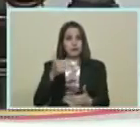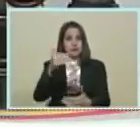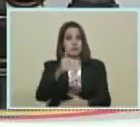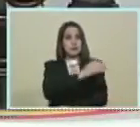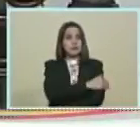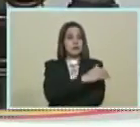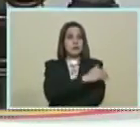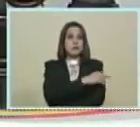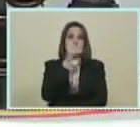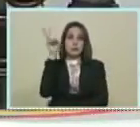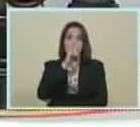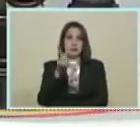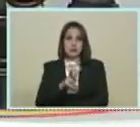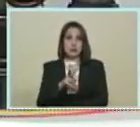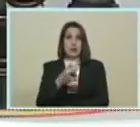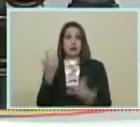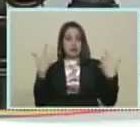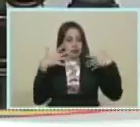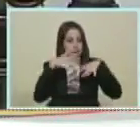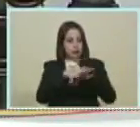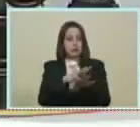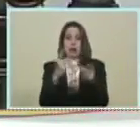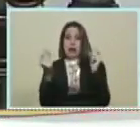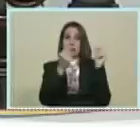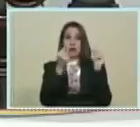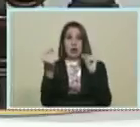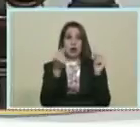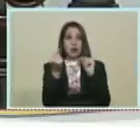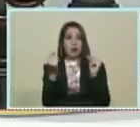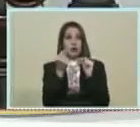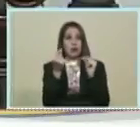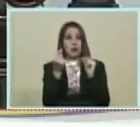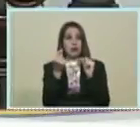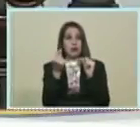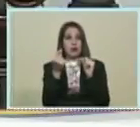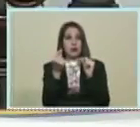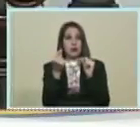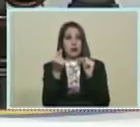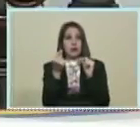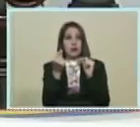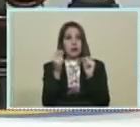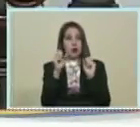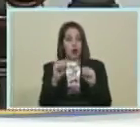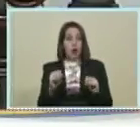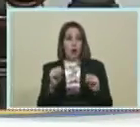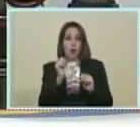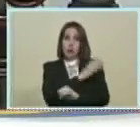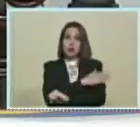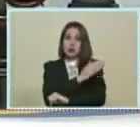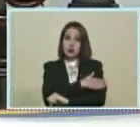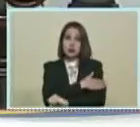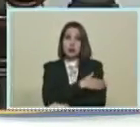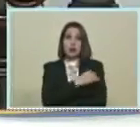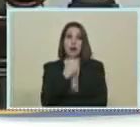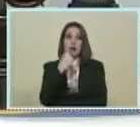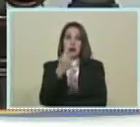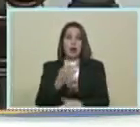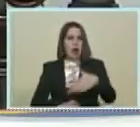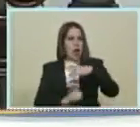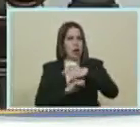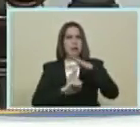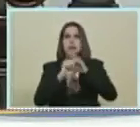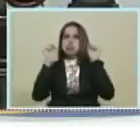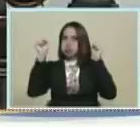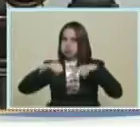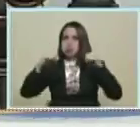oposición Venezolana De incorporarse Al diálogo La oposición Ha salido A apoyar Este